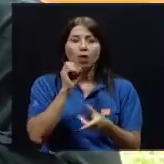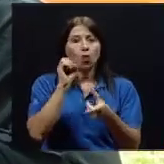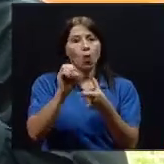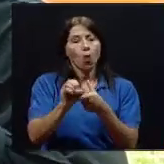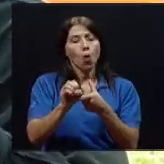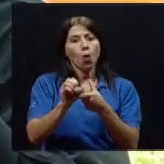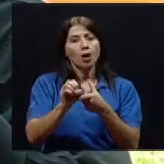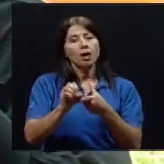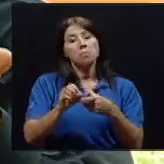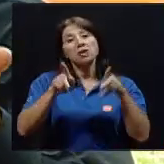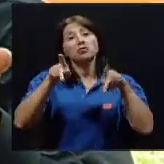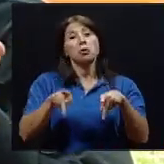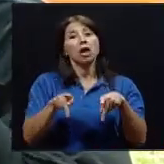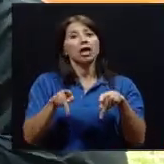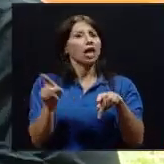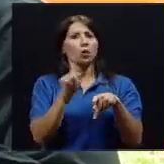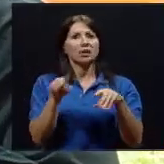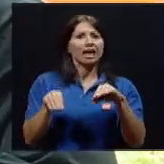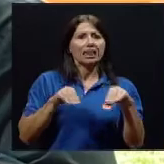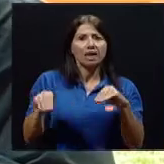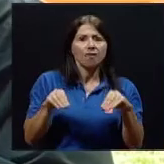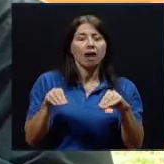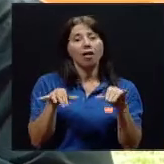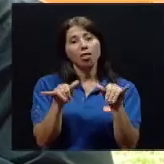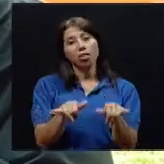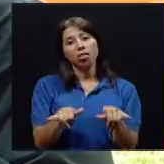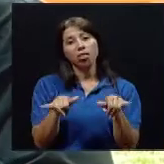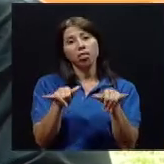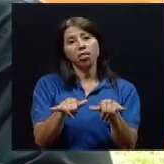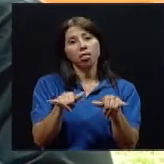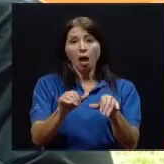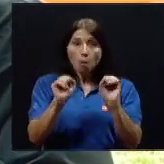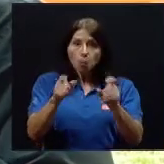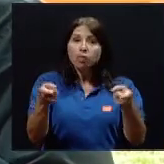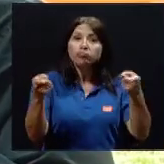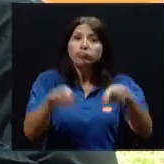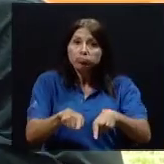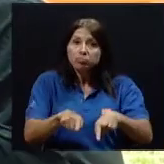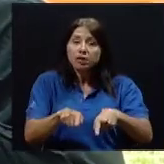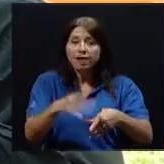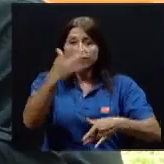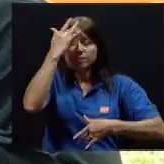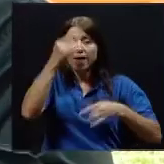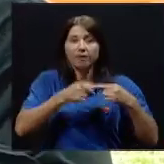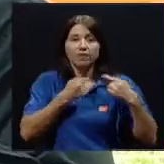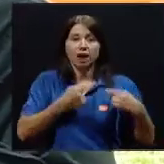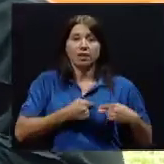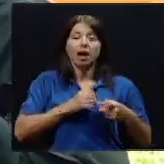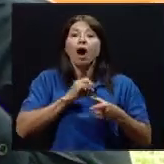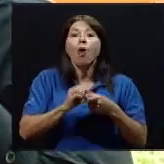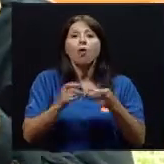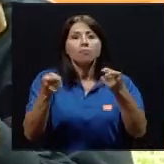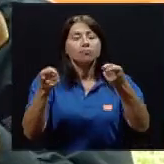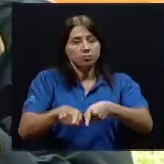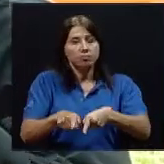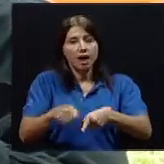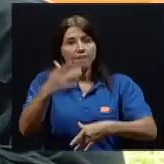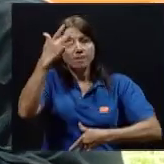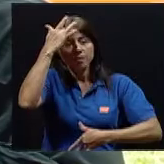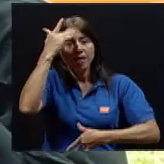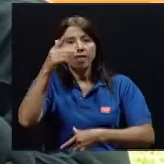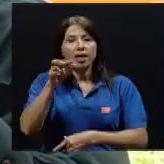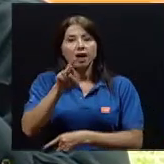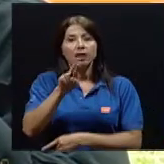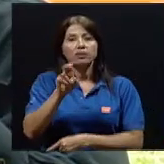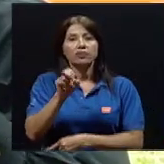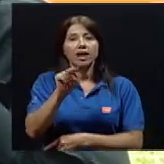llevar tanto a enfermedades urinales como también pueden llevar a enfermedades cardíacas y que, partiendo de una enfermedad de alguno de